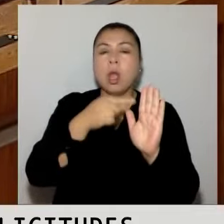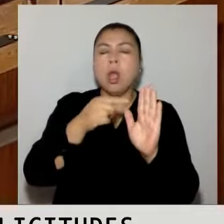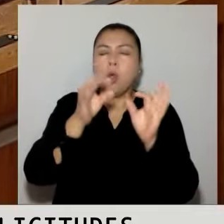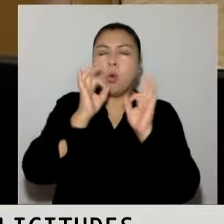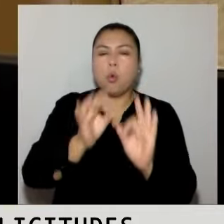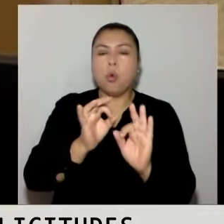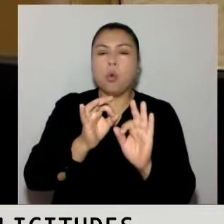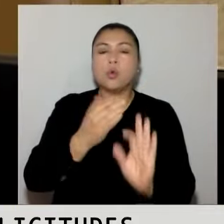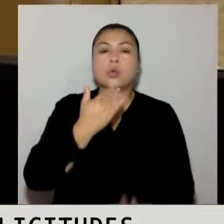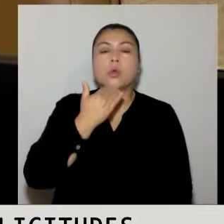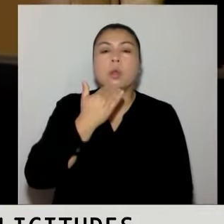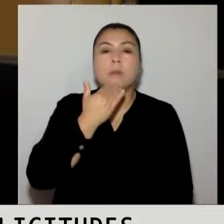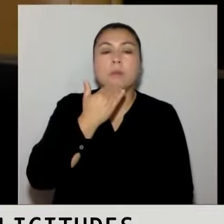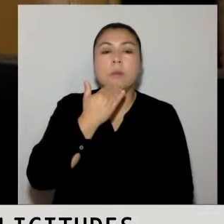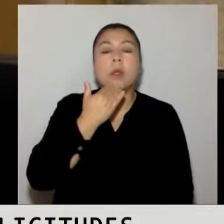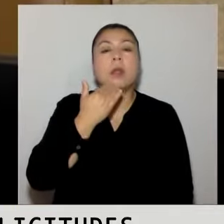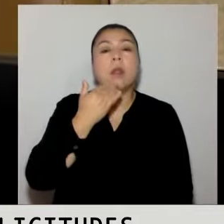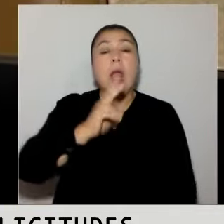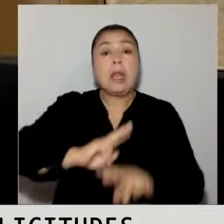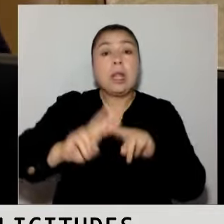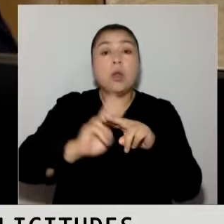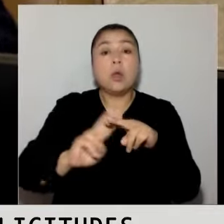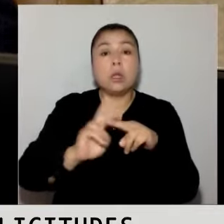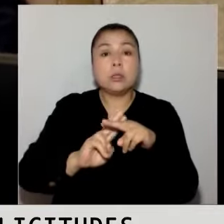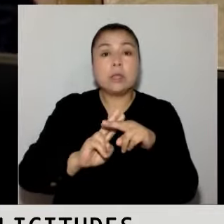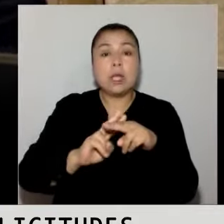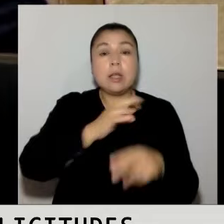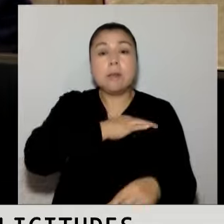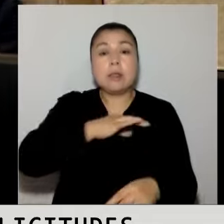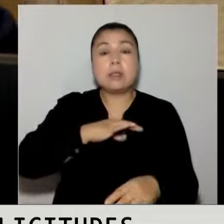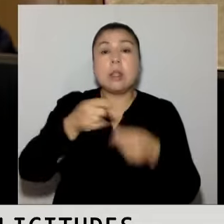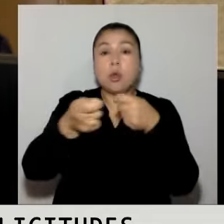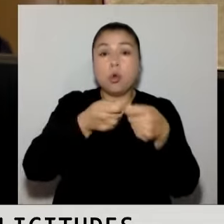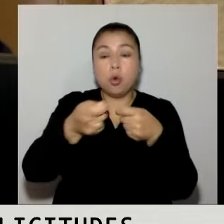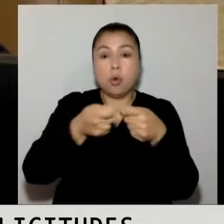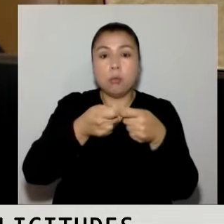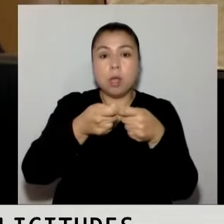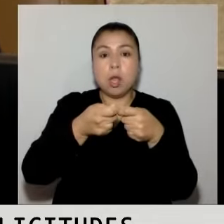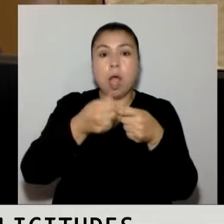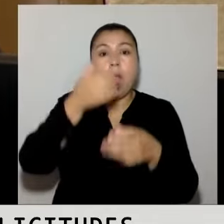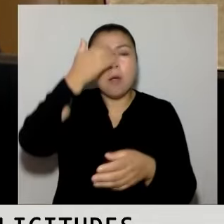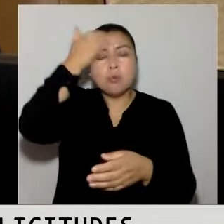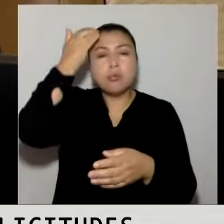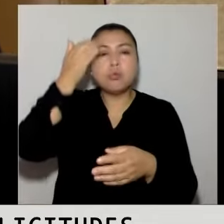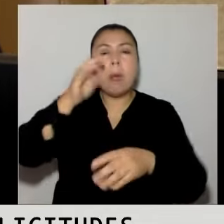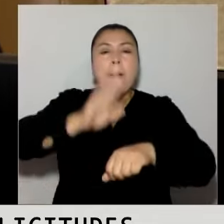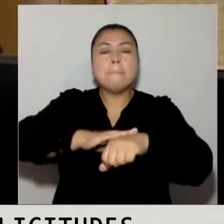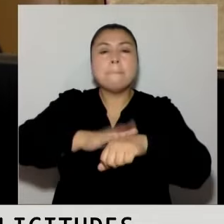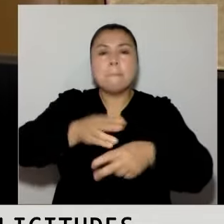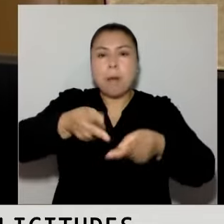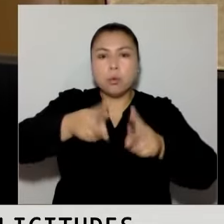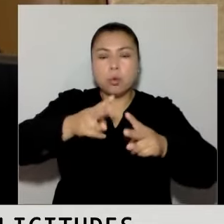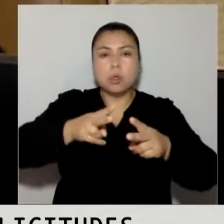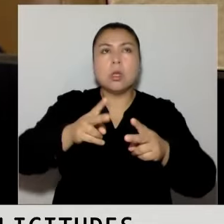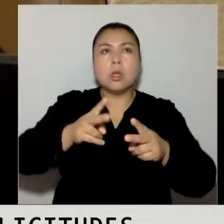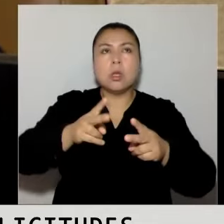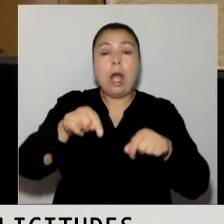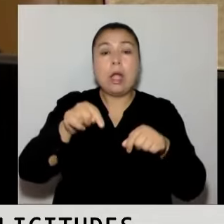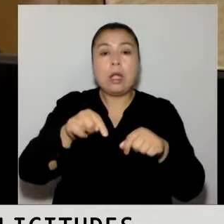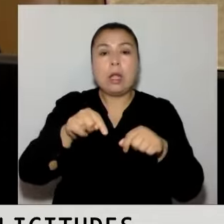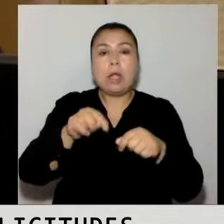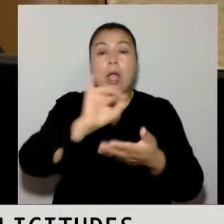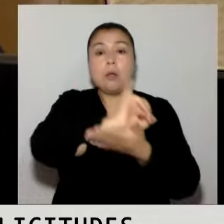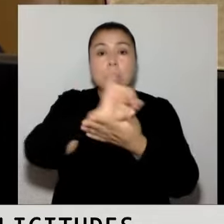de lo que se está haciendo desde el Ministerio de Economía con la famosa permisología. Aquí hay muchas instituciones